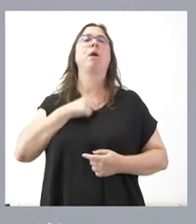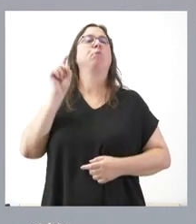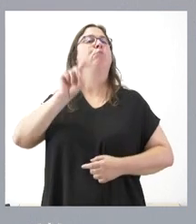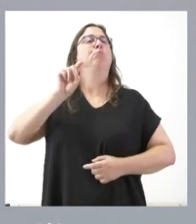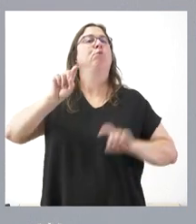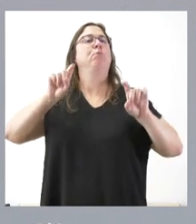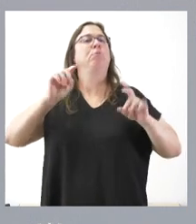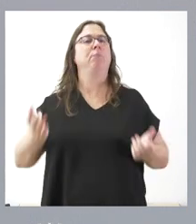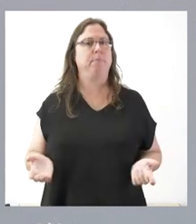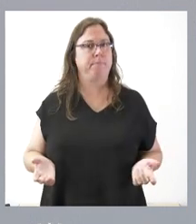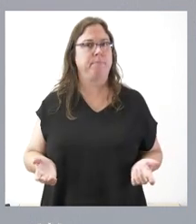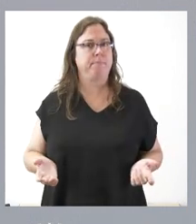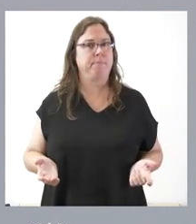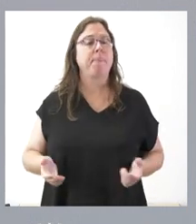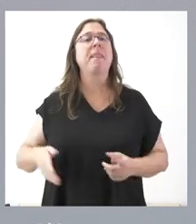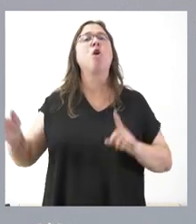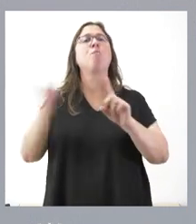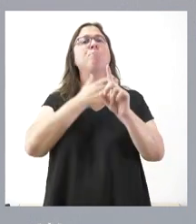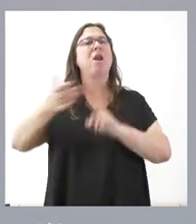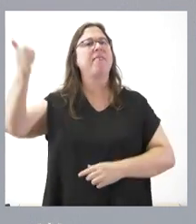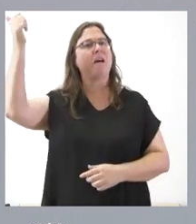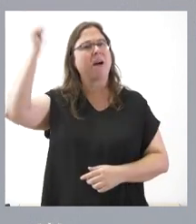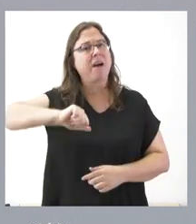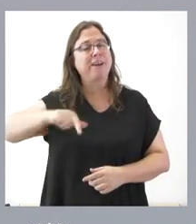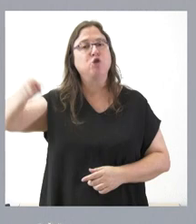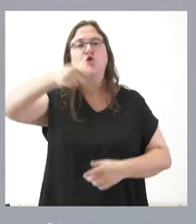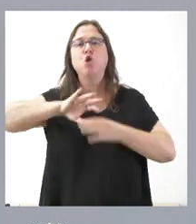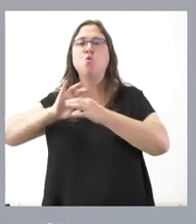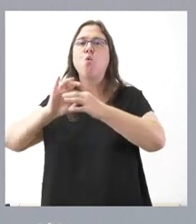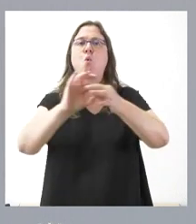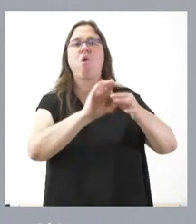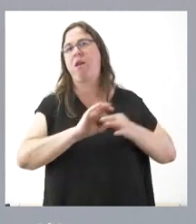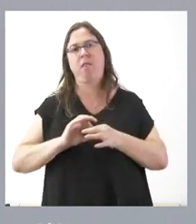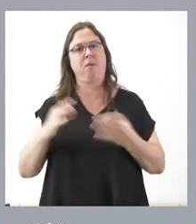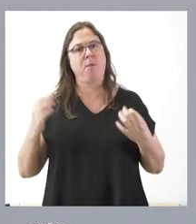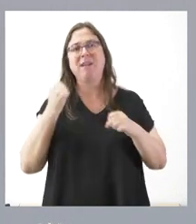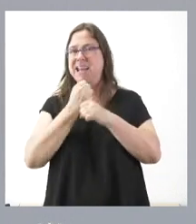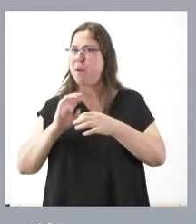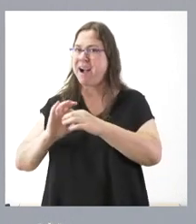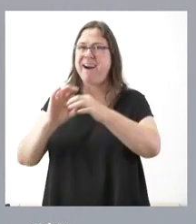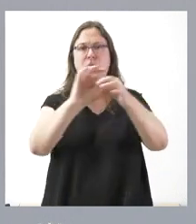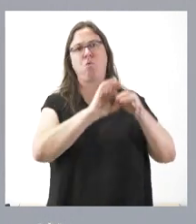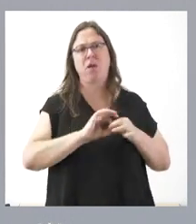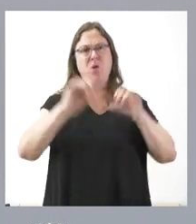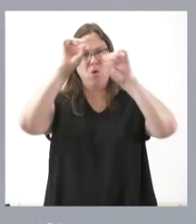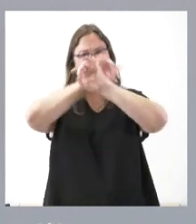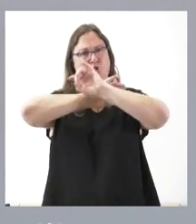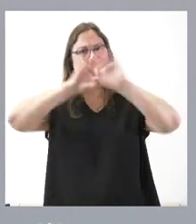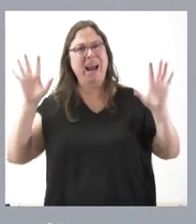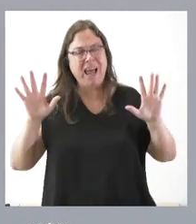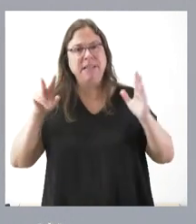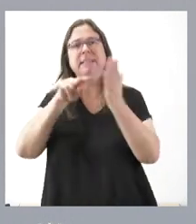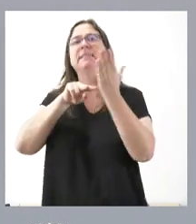La violencia de género tenemos que trabajar todos unidos y tenemos que trabajar de una manera clara y de una manera